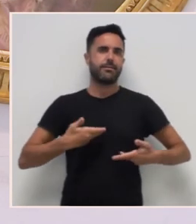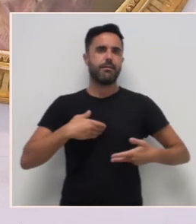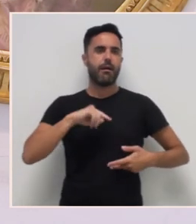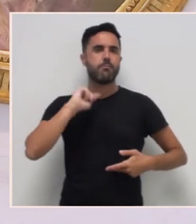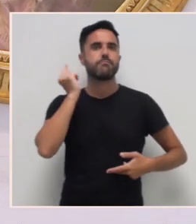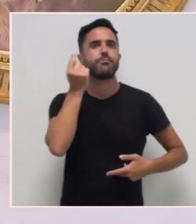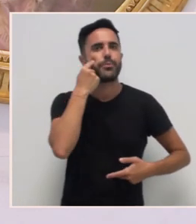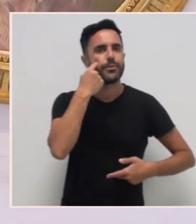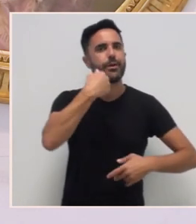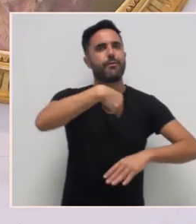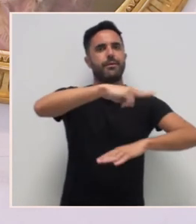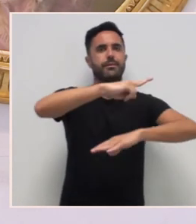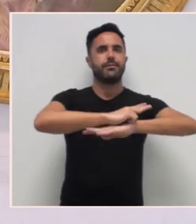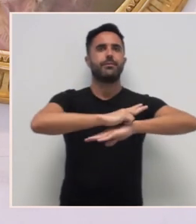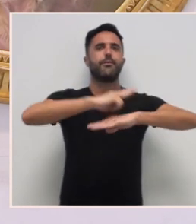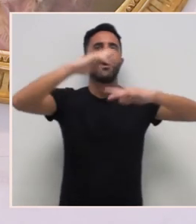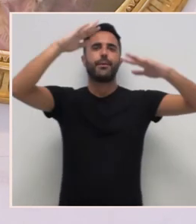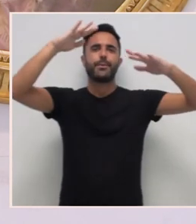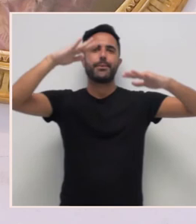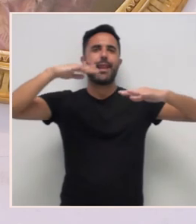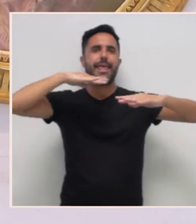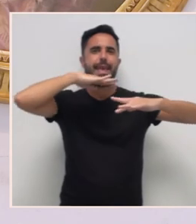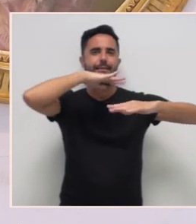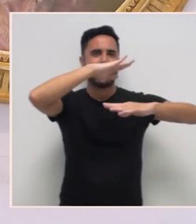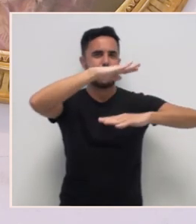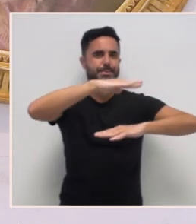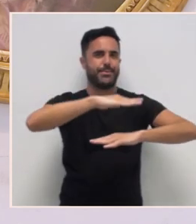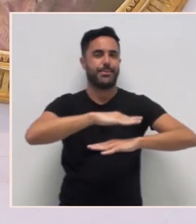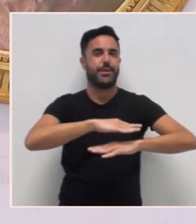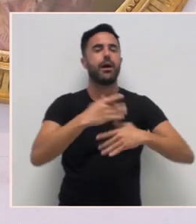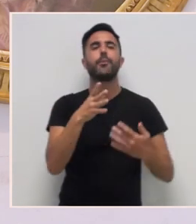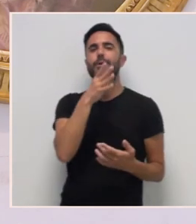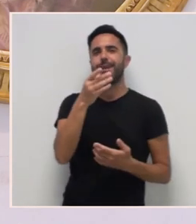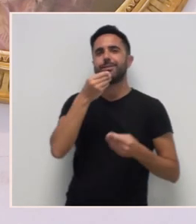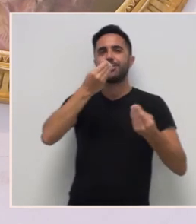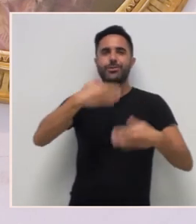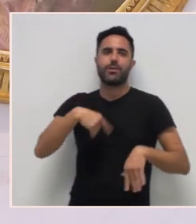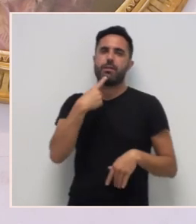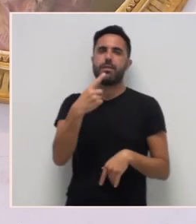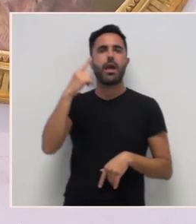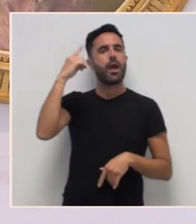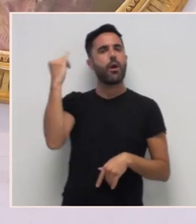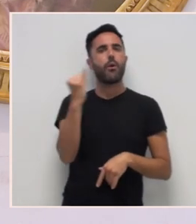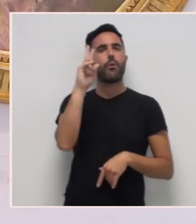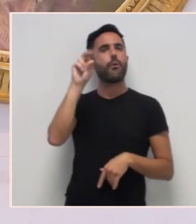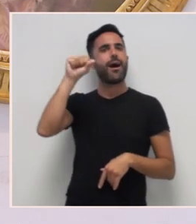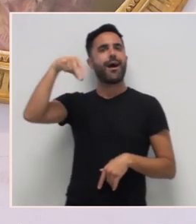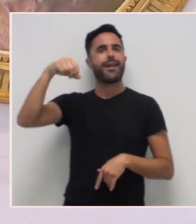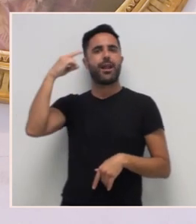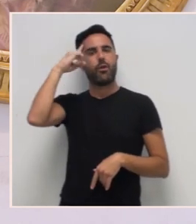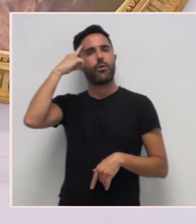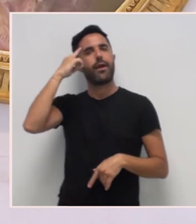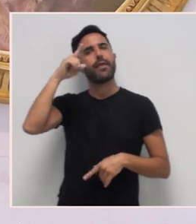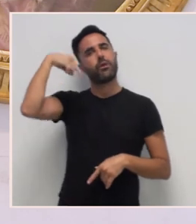Por so se di esa lenda como unha suanada de la loca da cultura española.